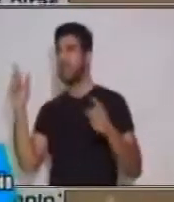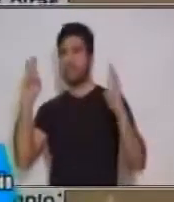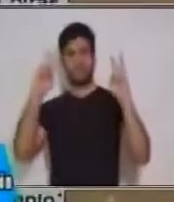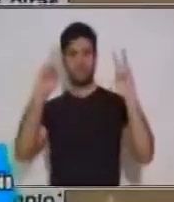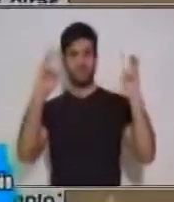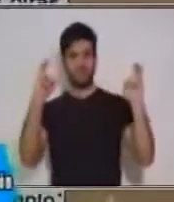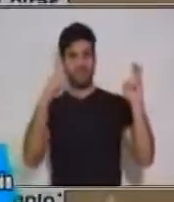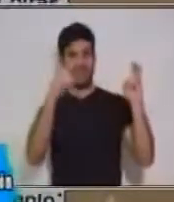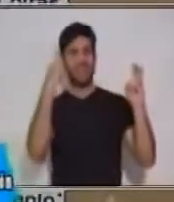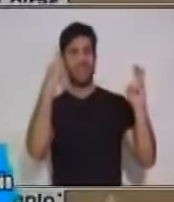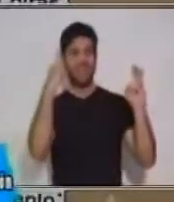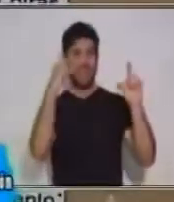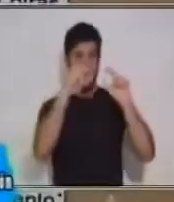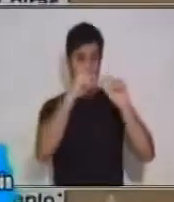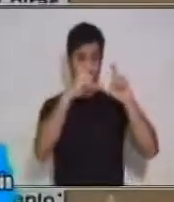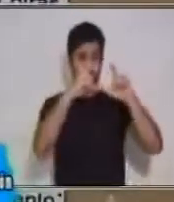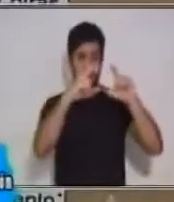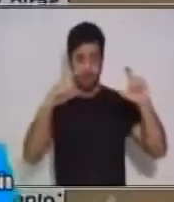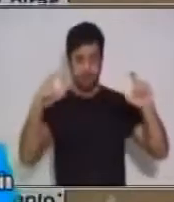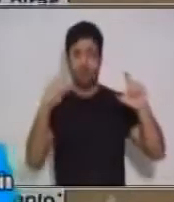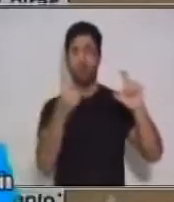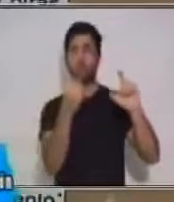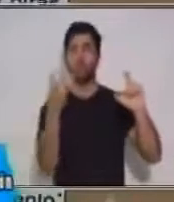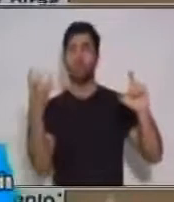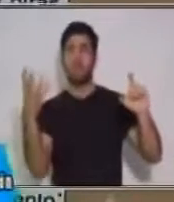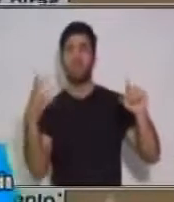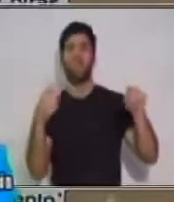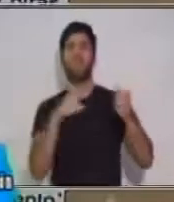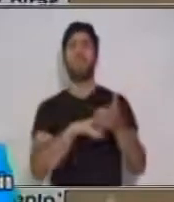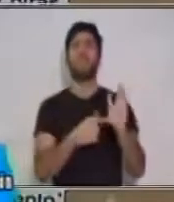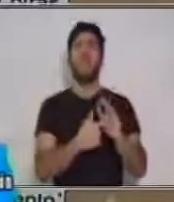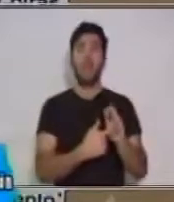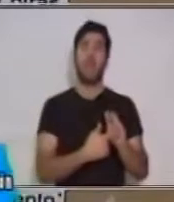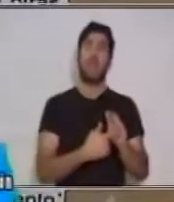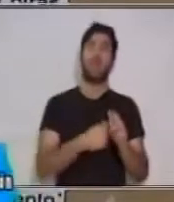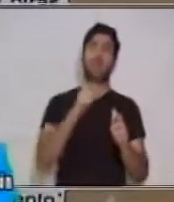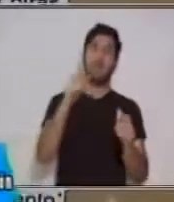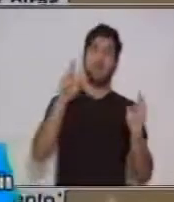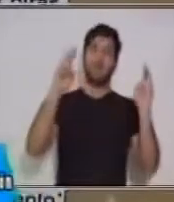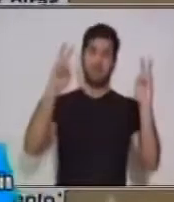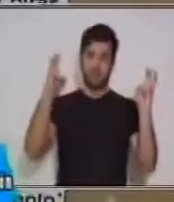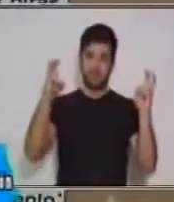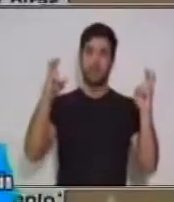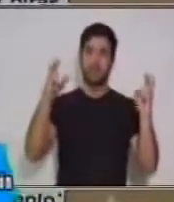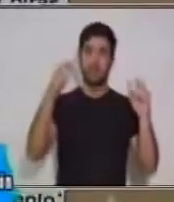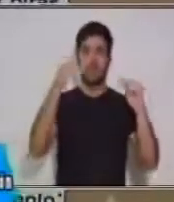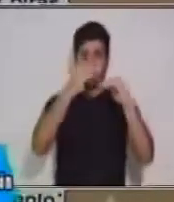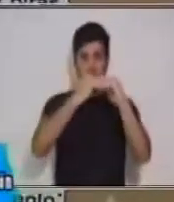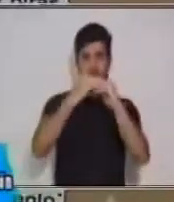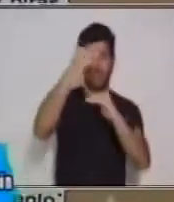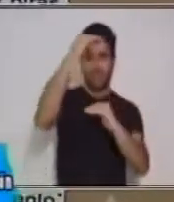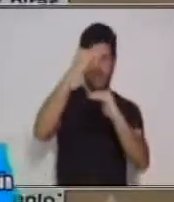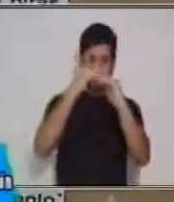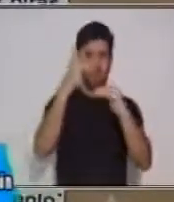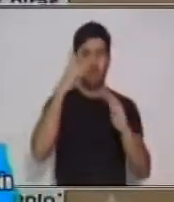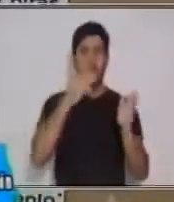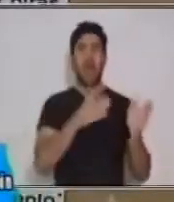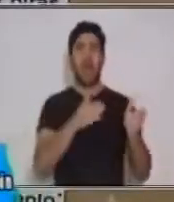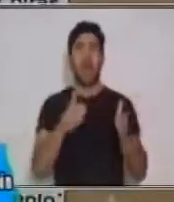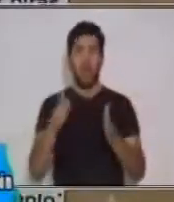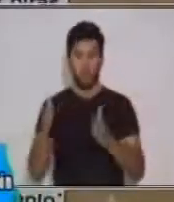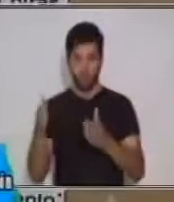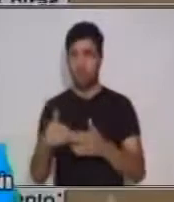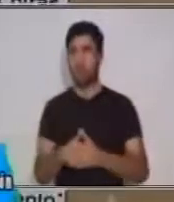numeraje, y esto nos hace una separación para hacerlo de forma ordenada.